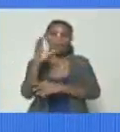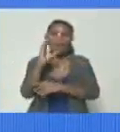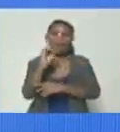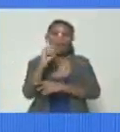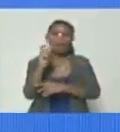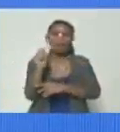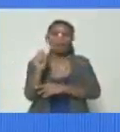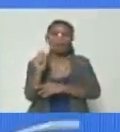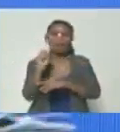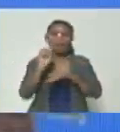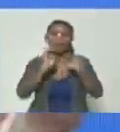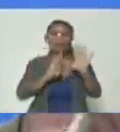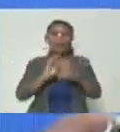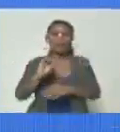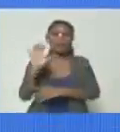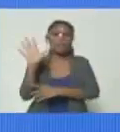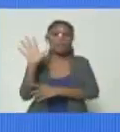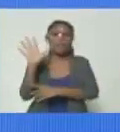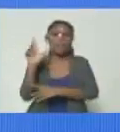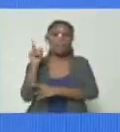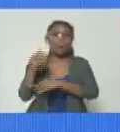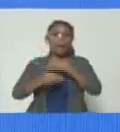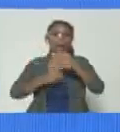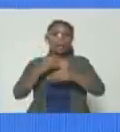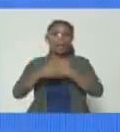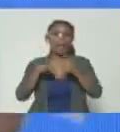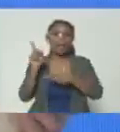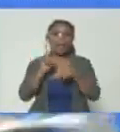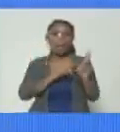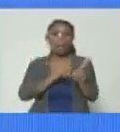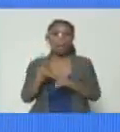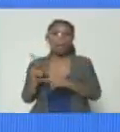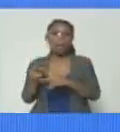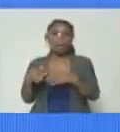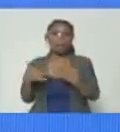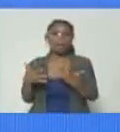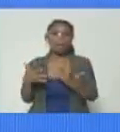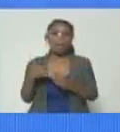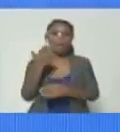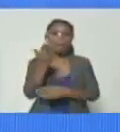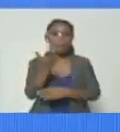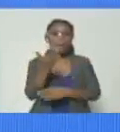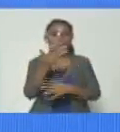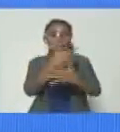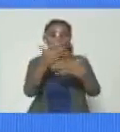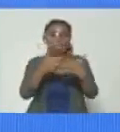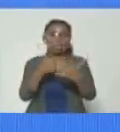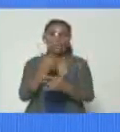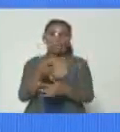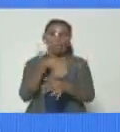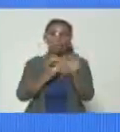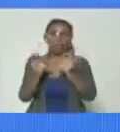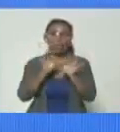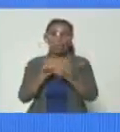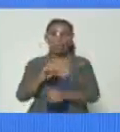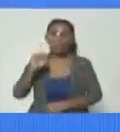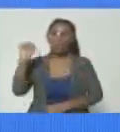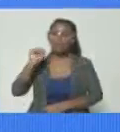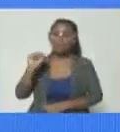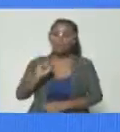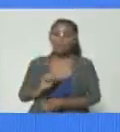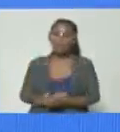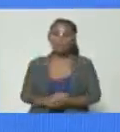905 para ejecutar este plan que usted ha descrito segundo